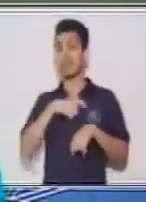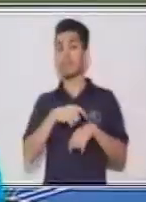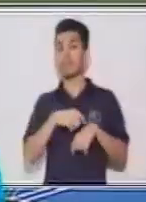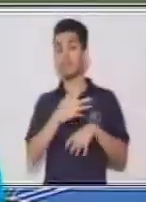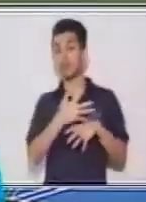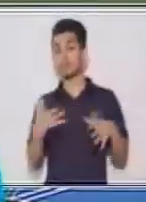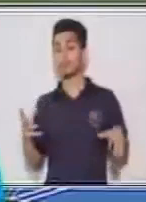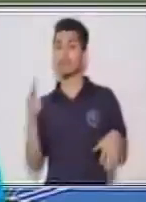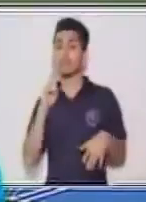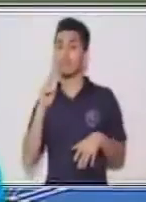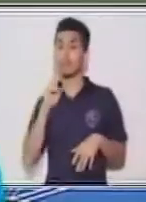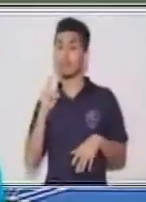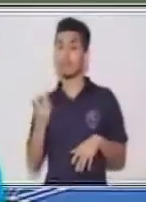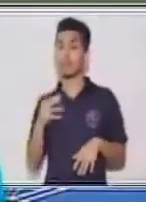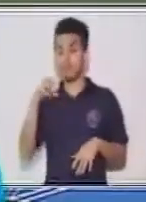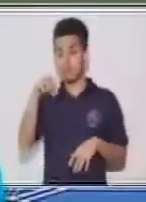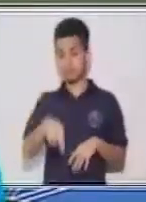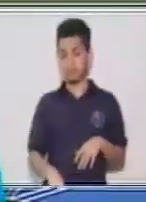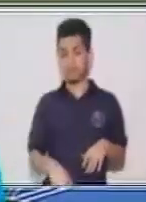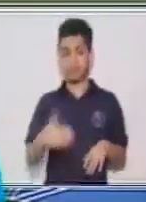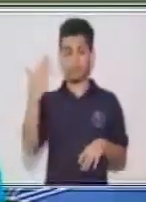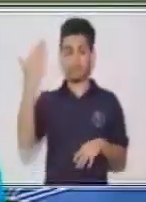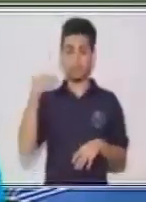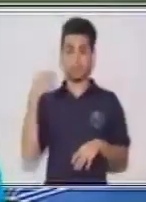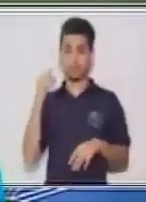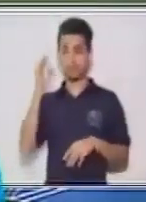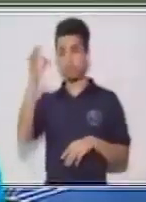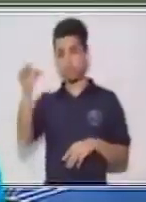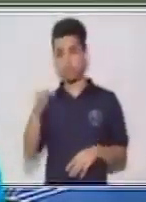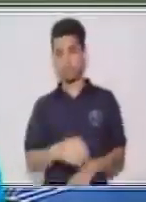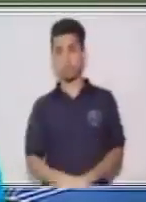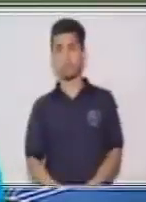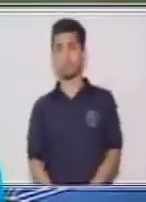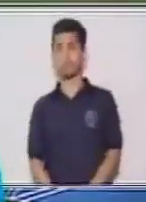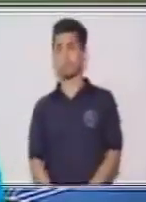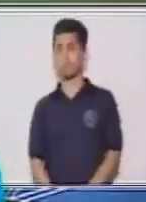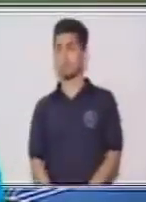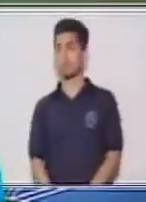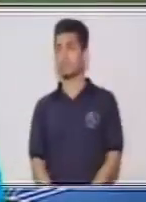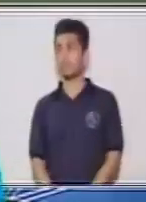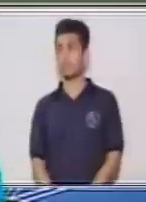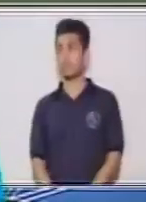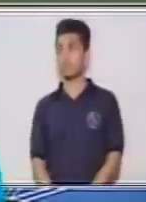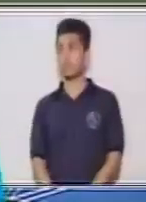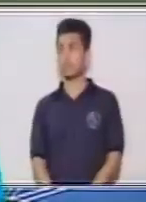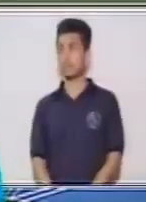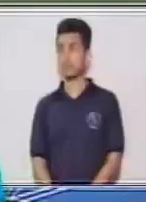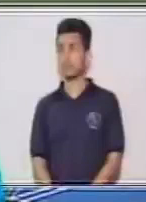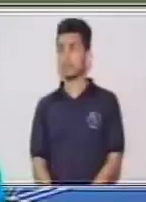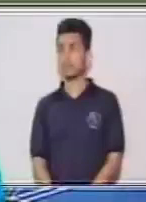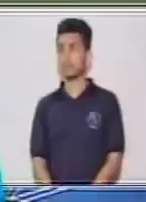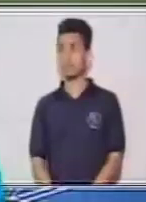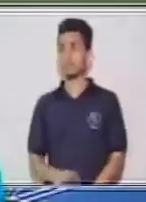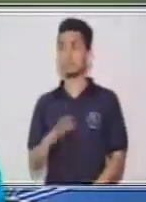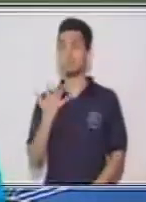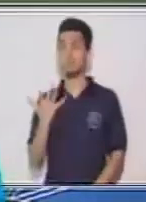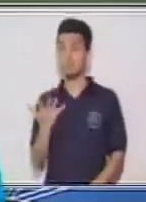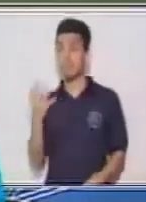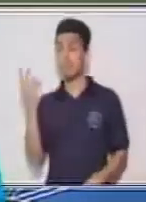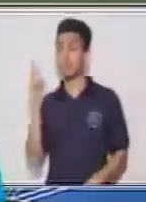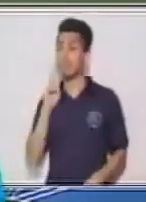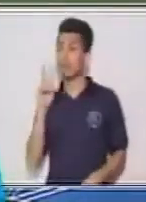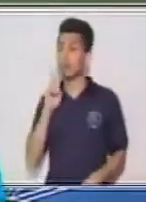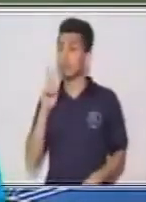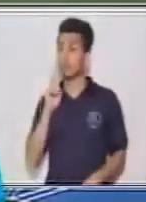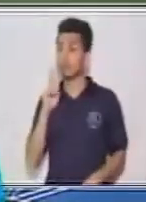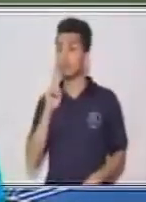sería presente, pasado o futuro. Entonces, estos serían tres, para hacerlo más sencillo. Y que los verbos se pueden